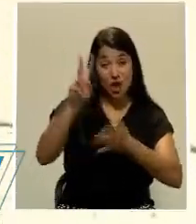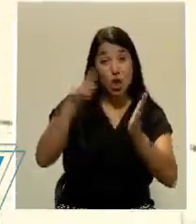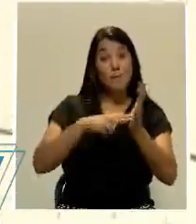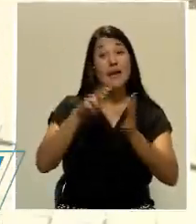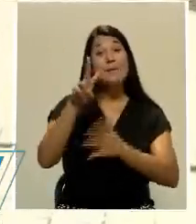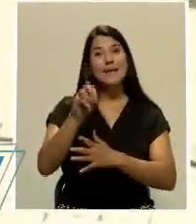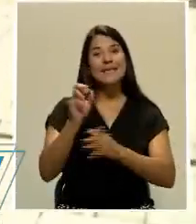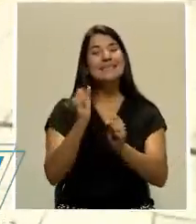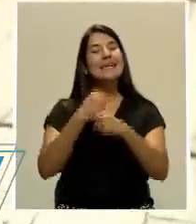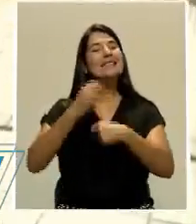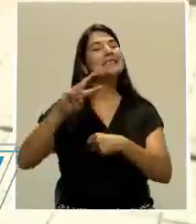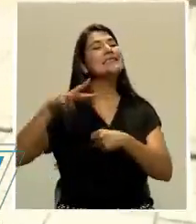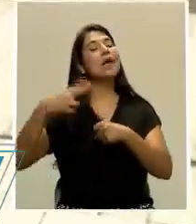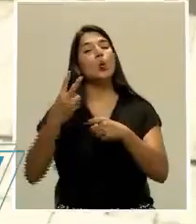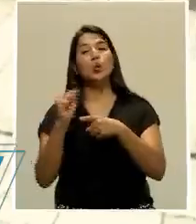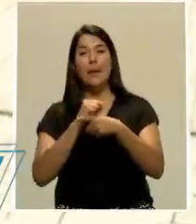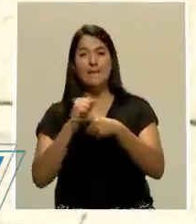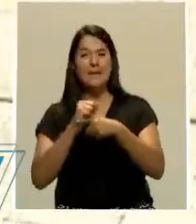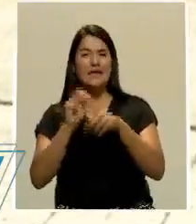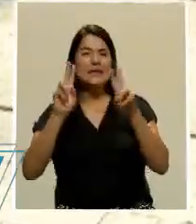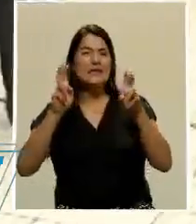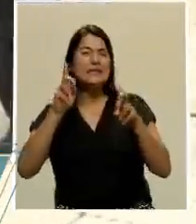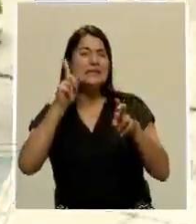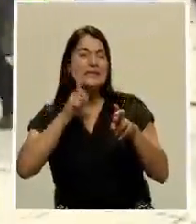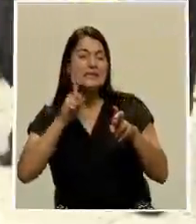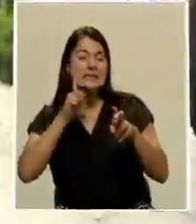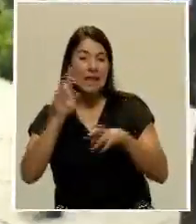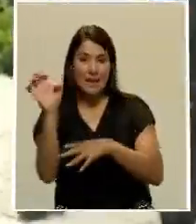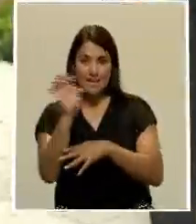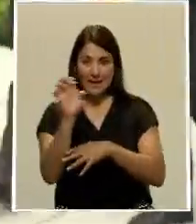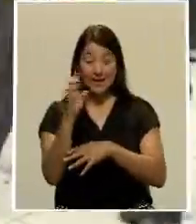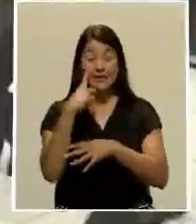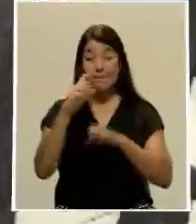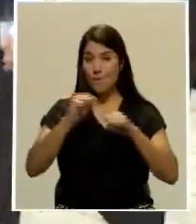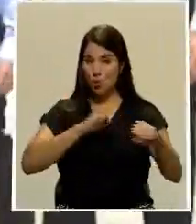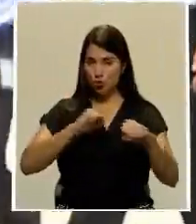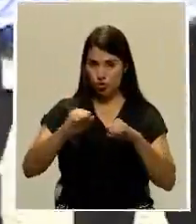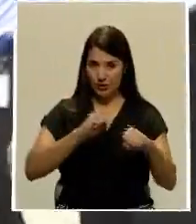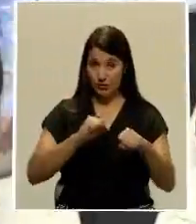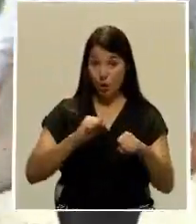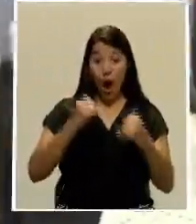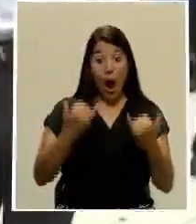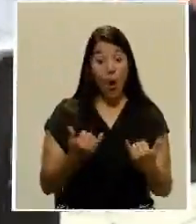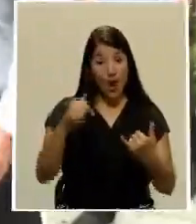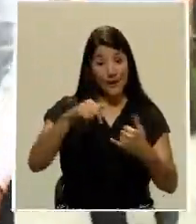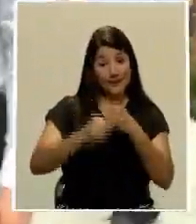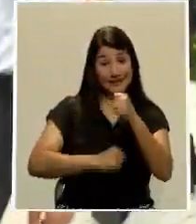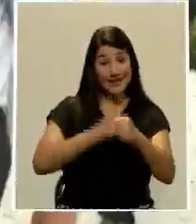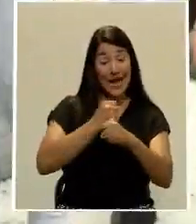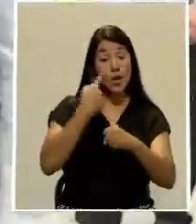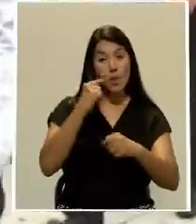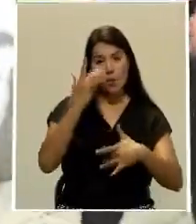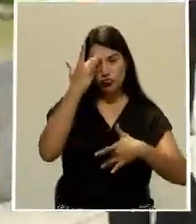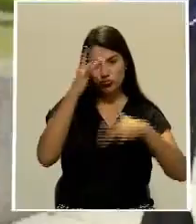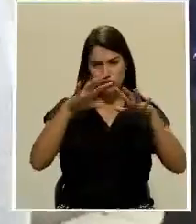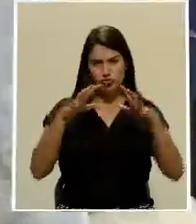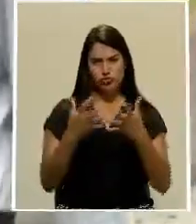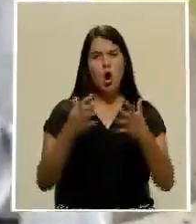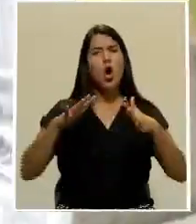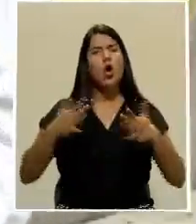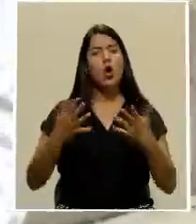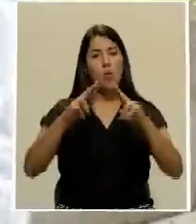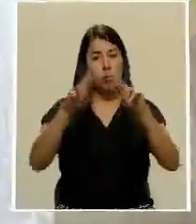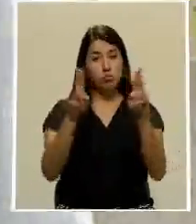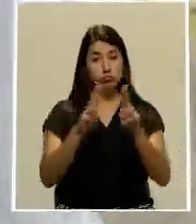simulacro nacional de evacuación por sismo. En esta ocasión, debido a la pandemia, será en modalidad virtual. Así lo confirmó Alexander